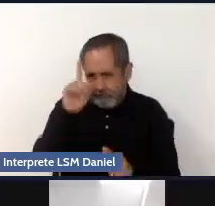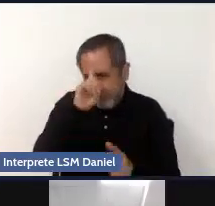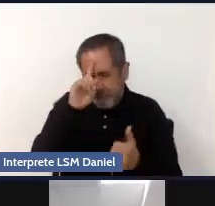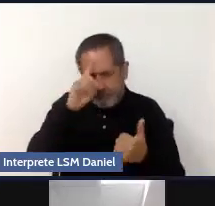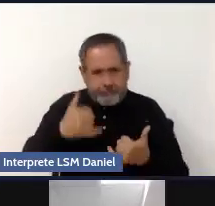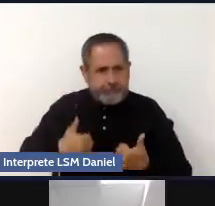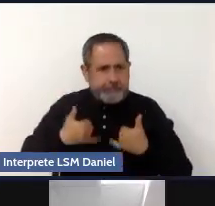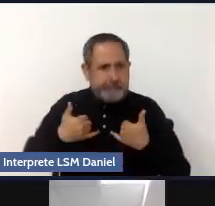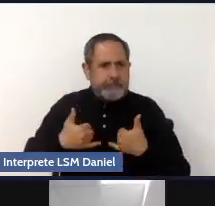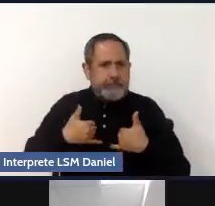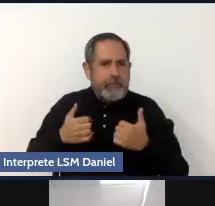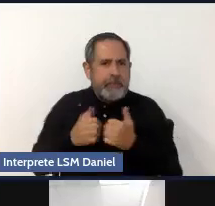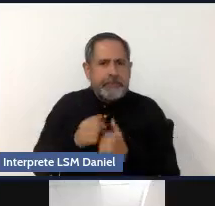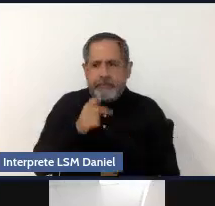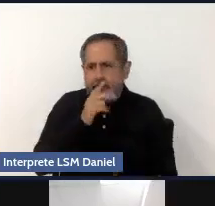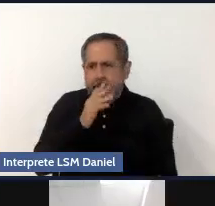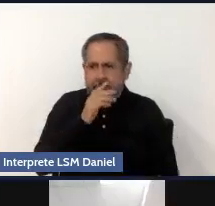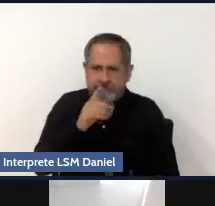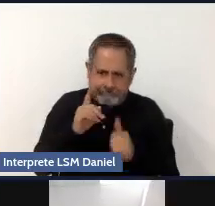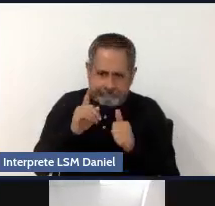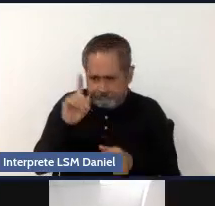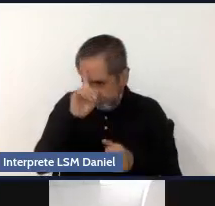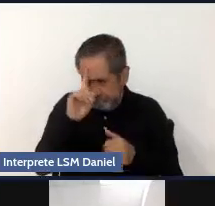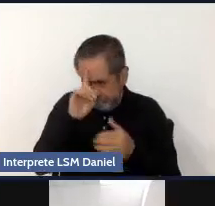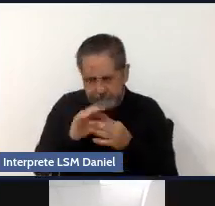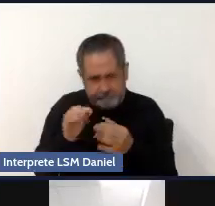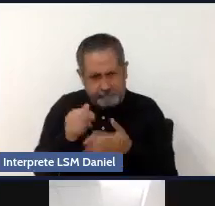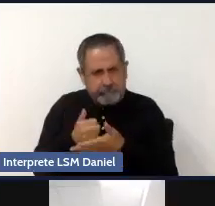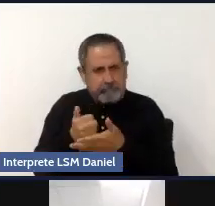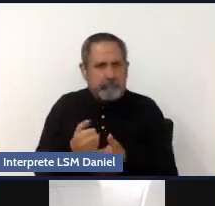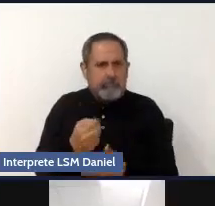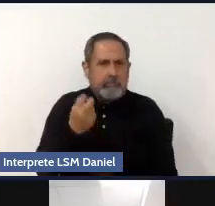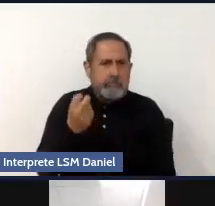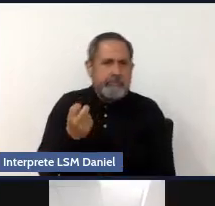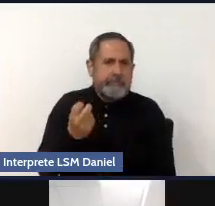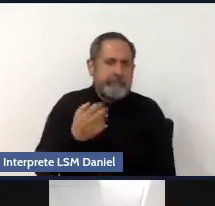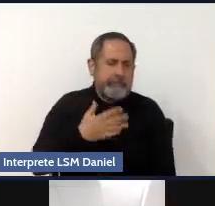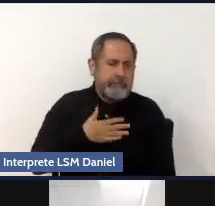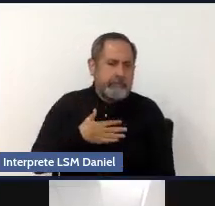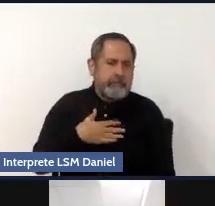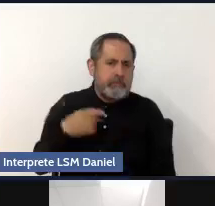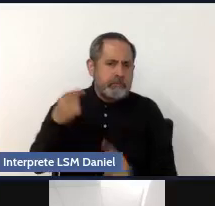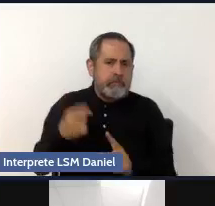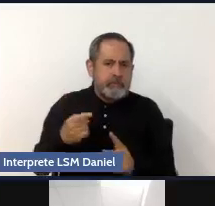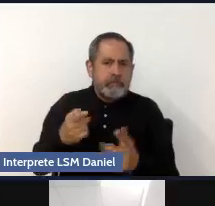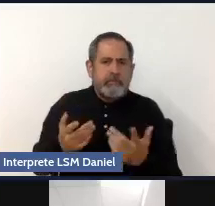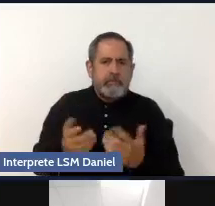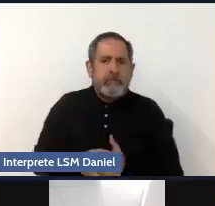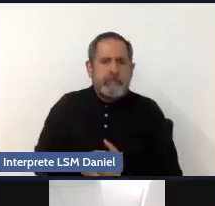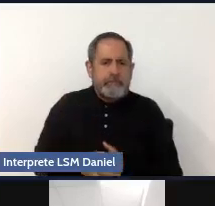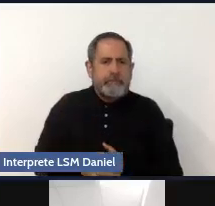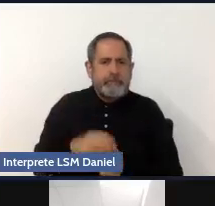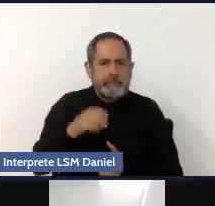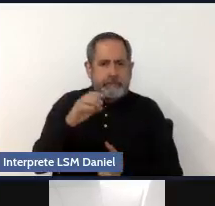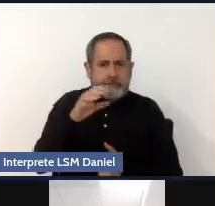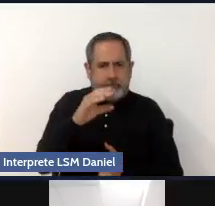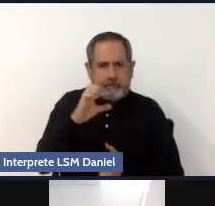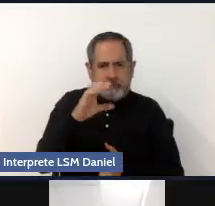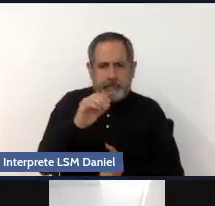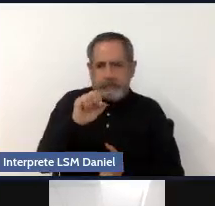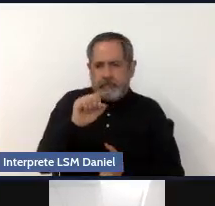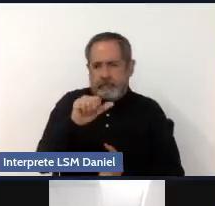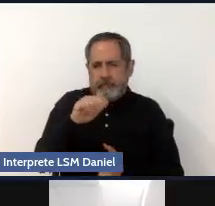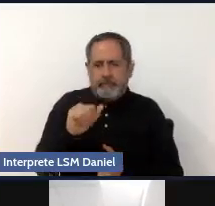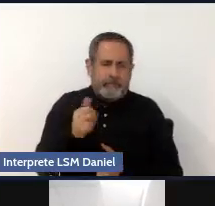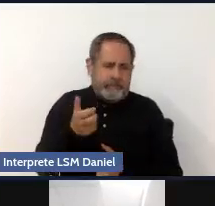y con los padres también, ¿no? Entonces, esa es nuestra función principal en los Secosama. Y,